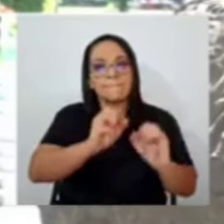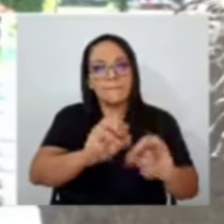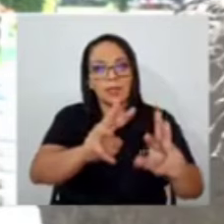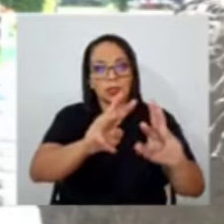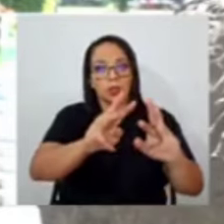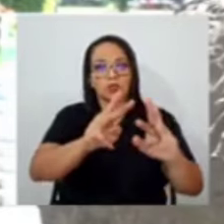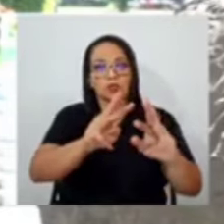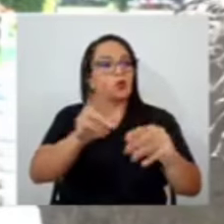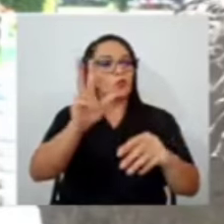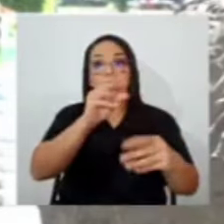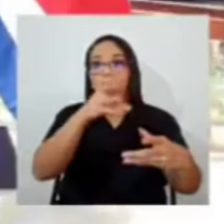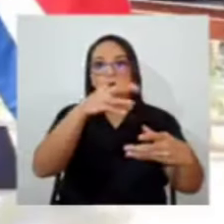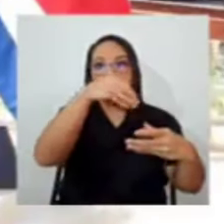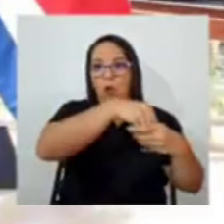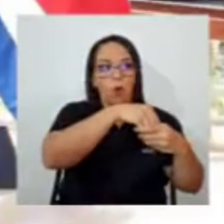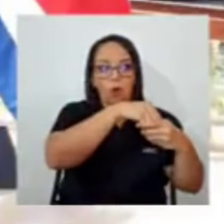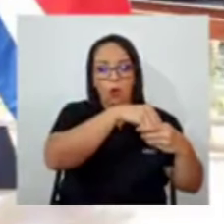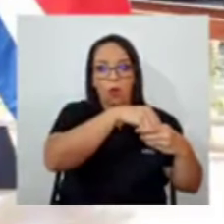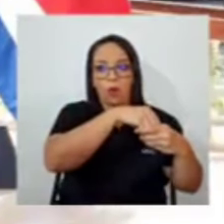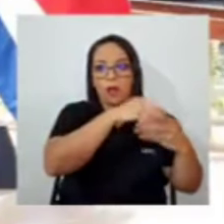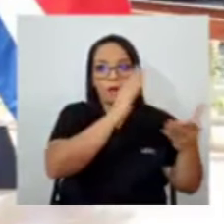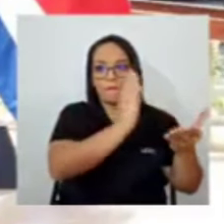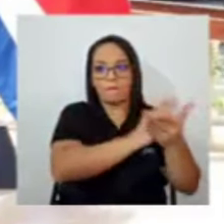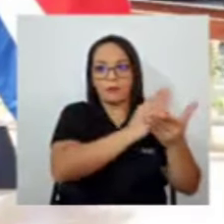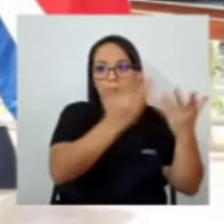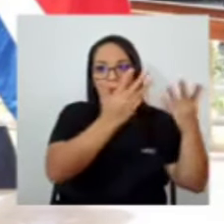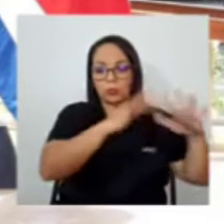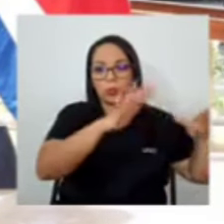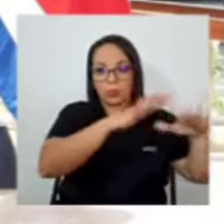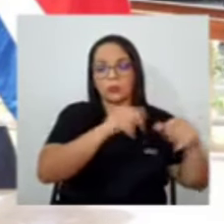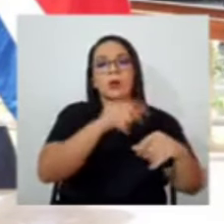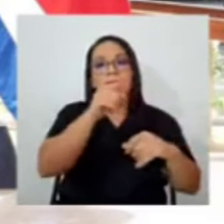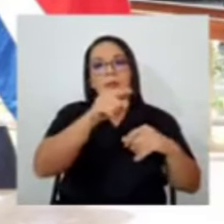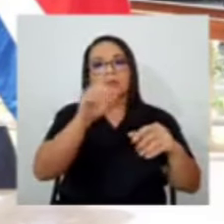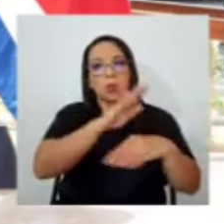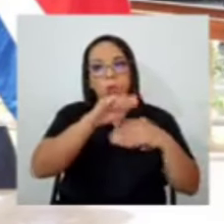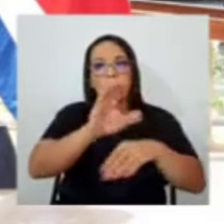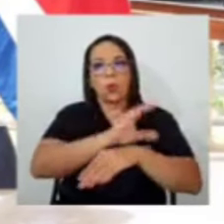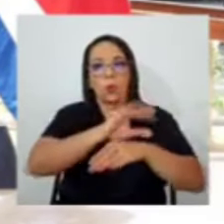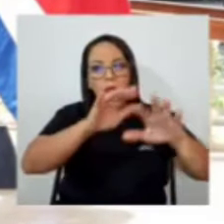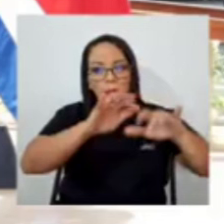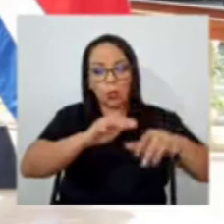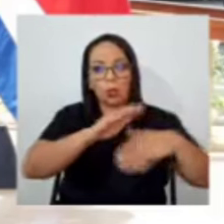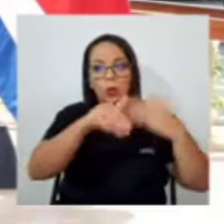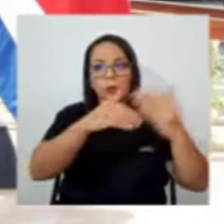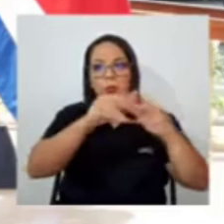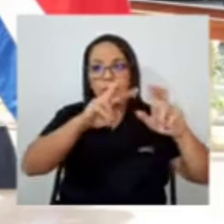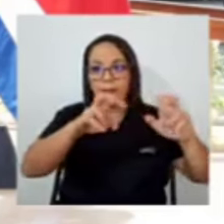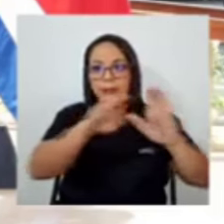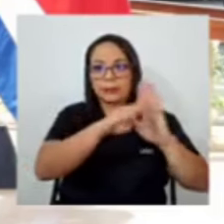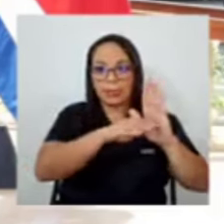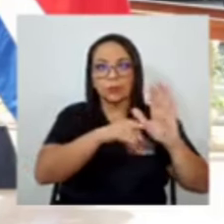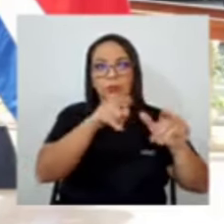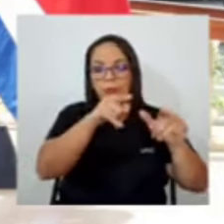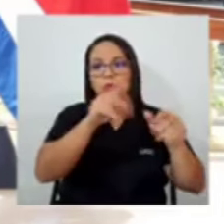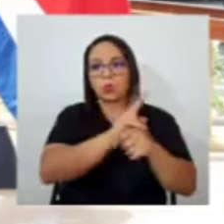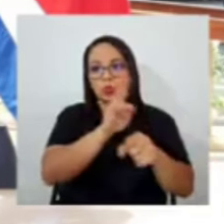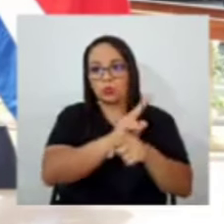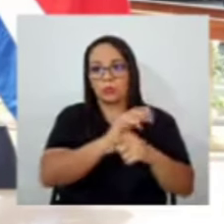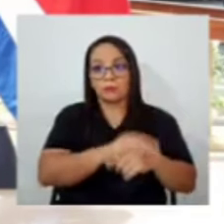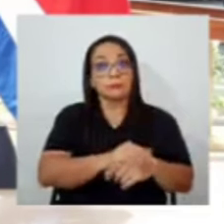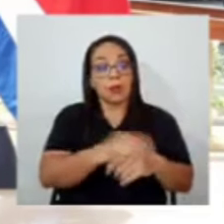refiere a como una radiografía. Las computadoras y las técnicas de análisis de datos han cambiado mucho en los últimos 30 años.